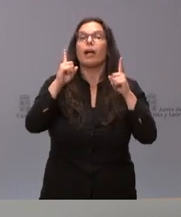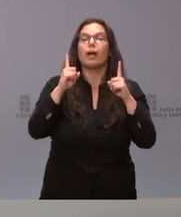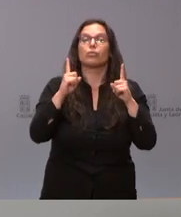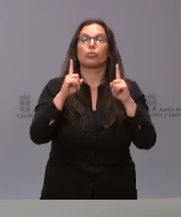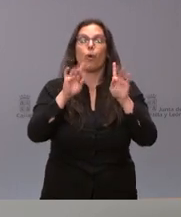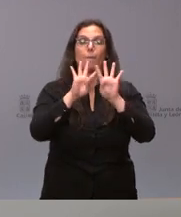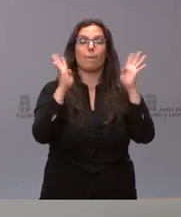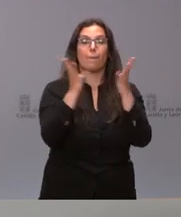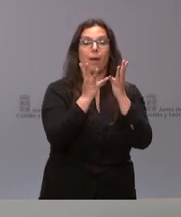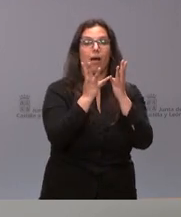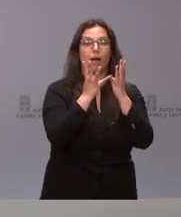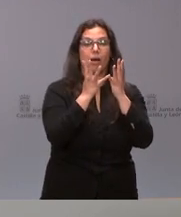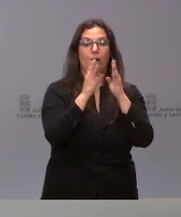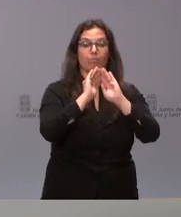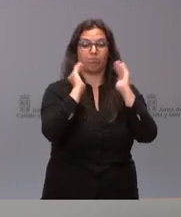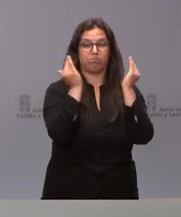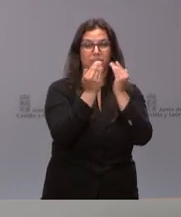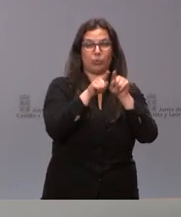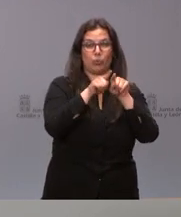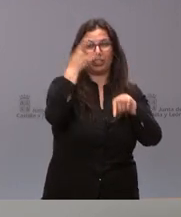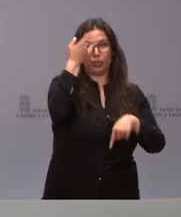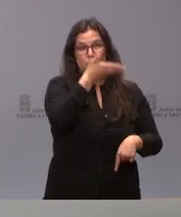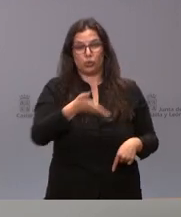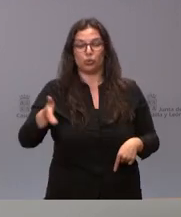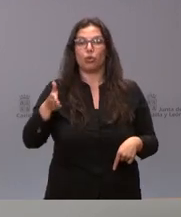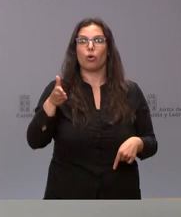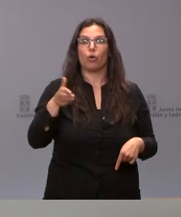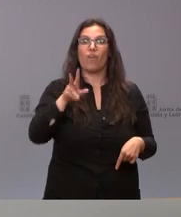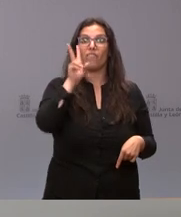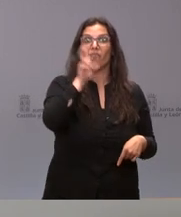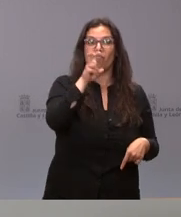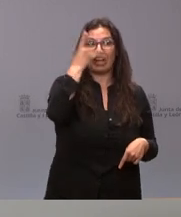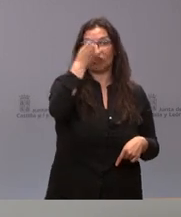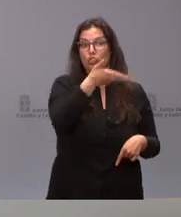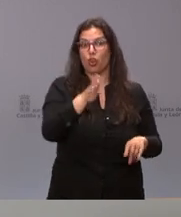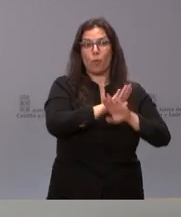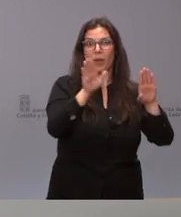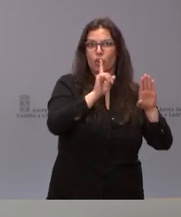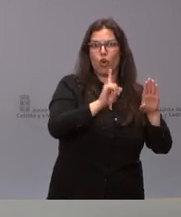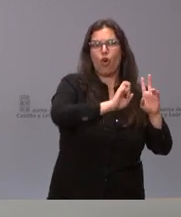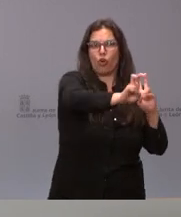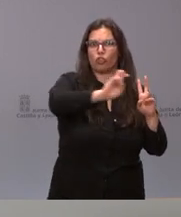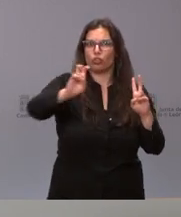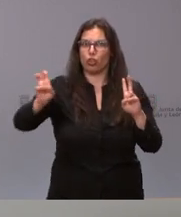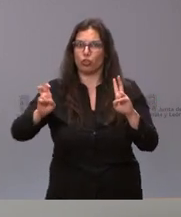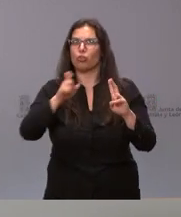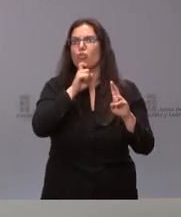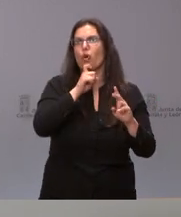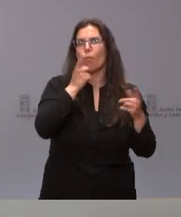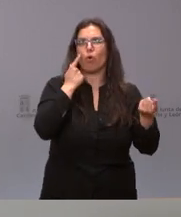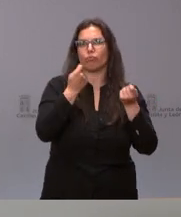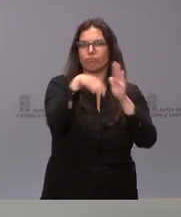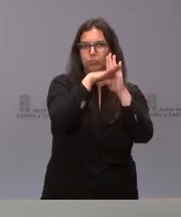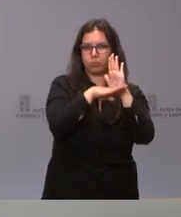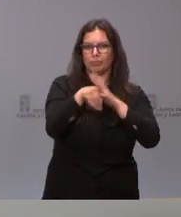plazas portátiles puedan ser utilizadas para otro tipo de espectáculos no taurinos. Por tanto, se facilita esta actividad. Esta es una